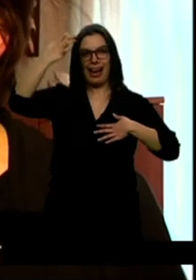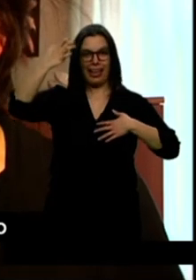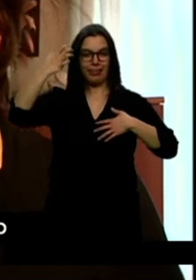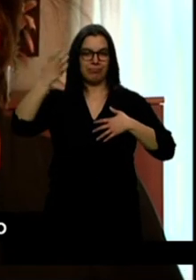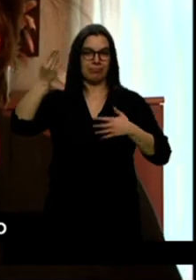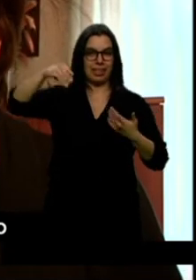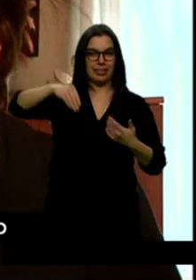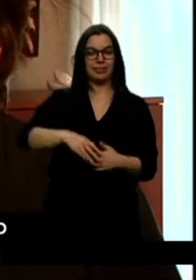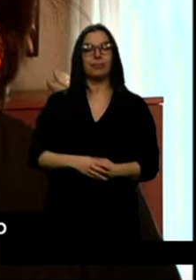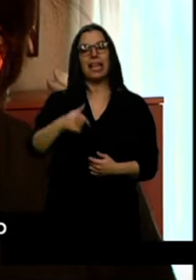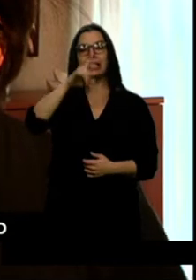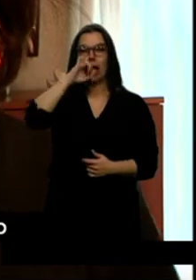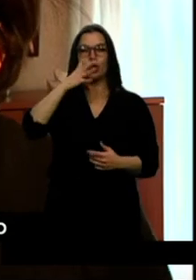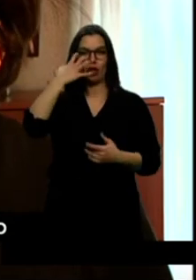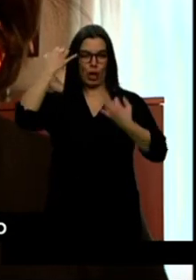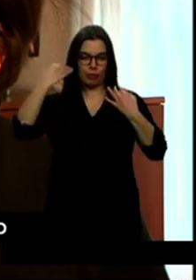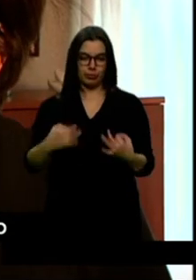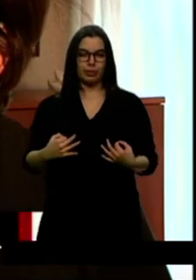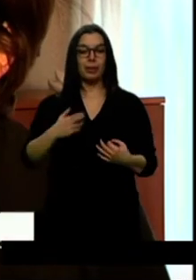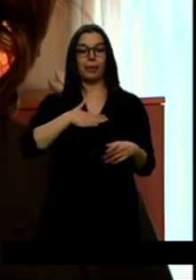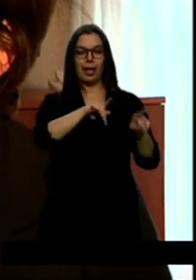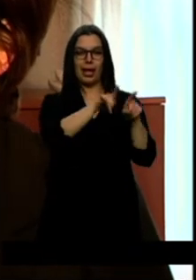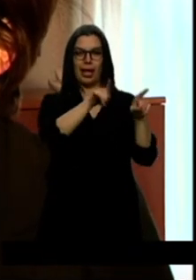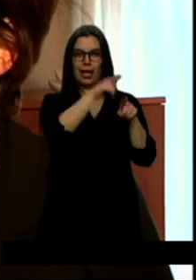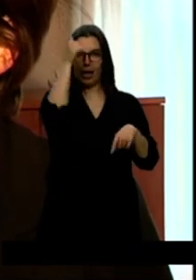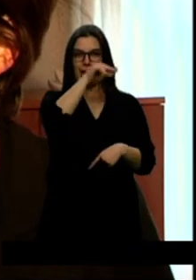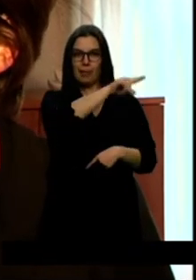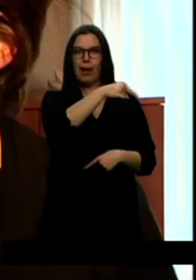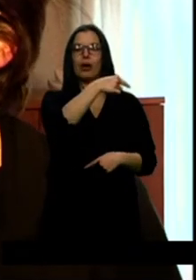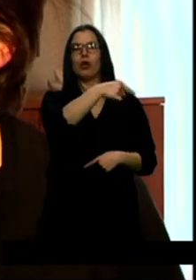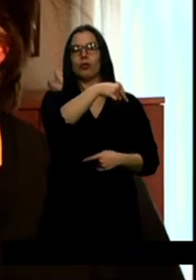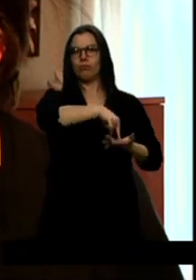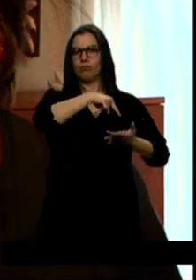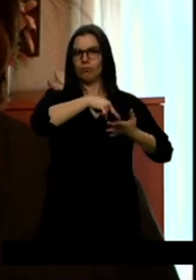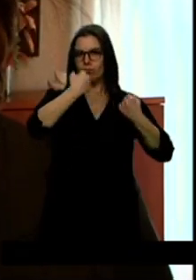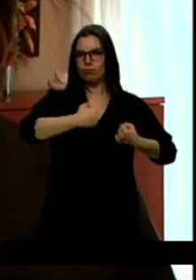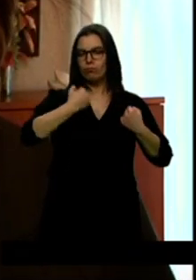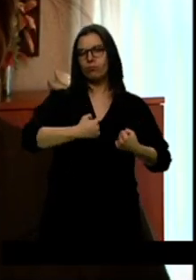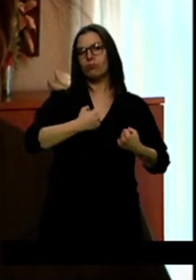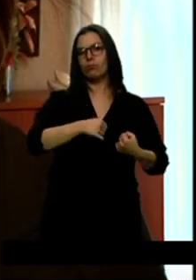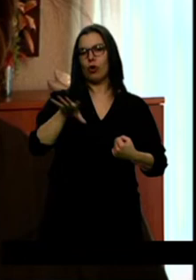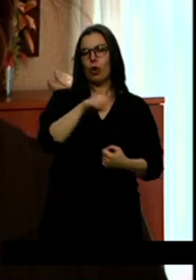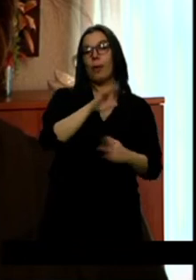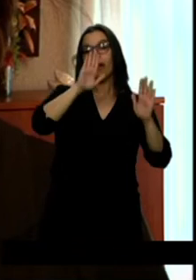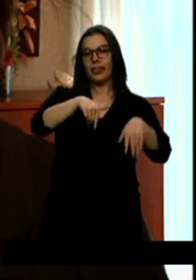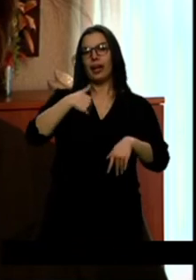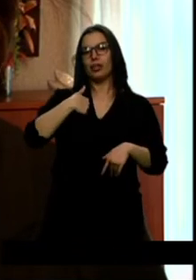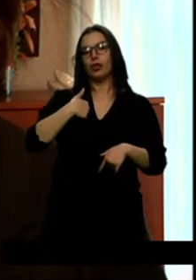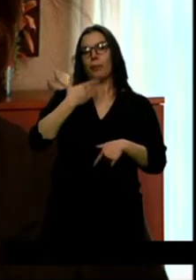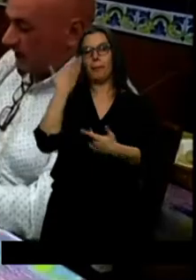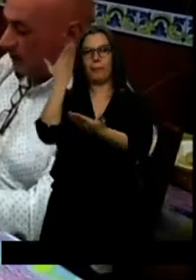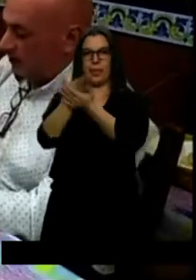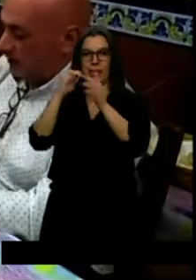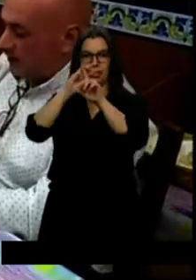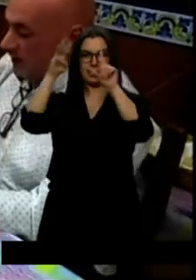propusimos en serio. Mi hermano insistió en que lo comprásemos y al final fui yo la que hizo el pedido a través de Internet.